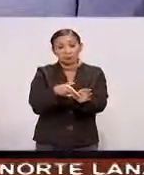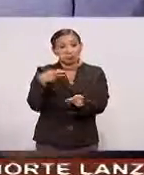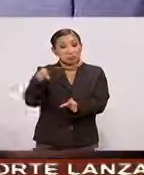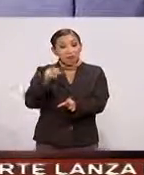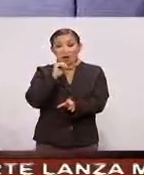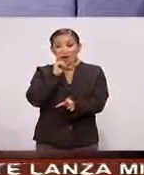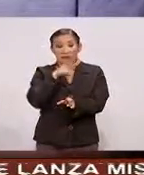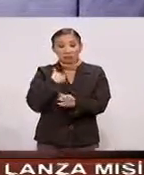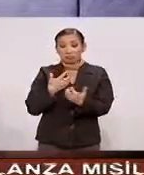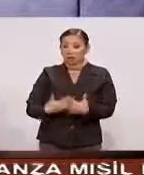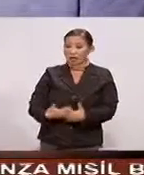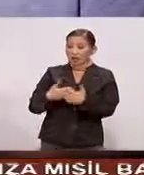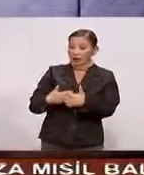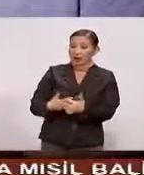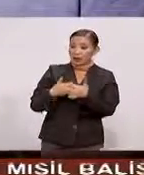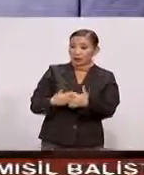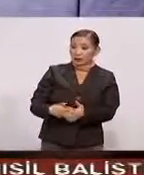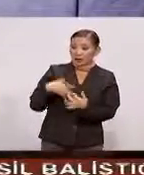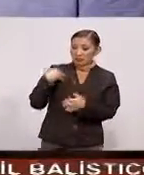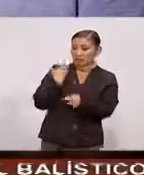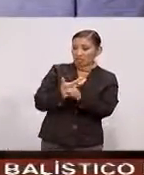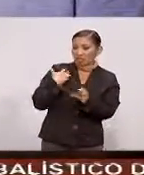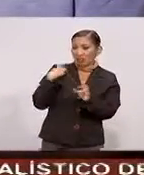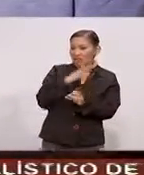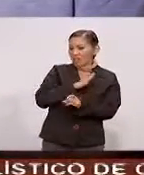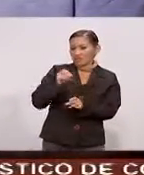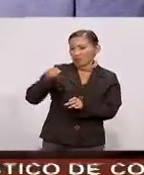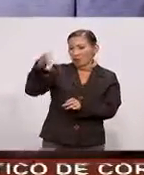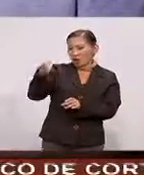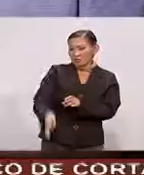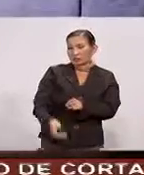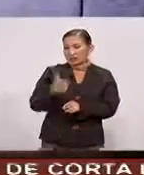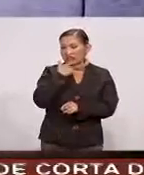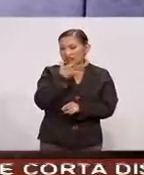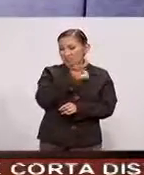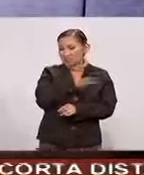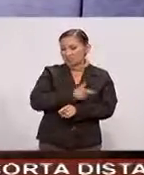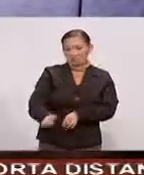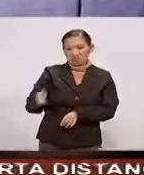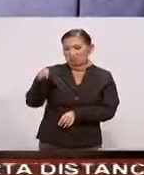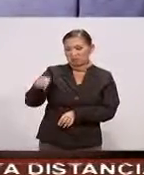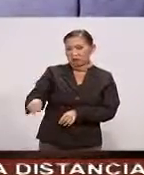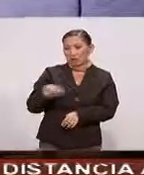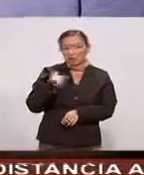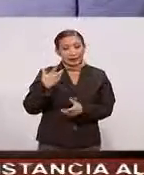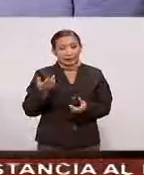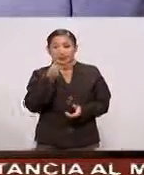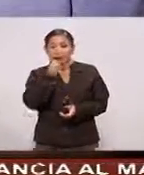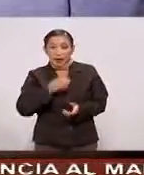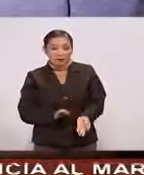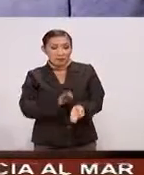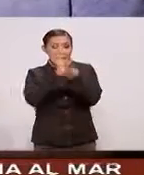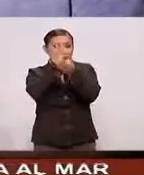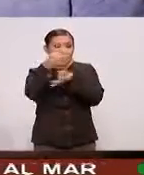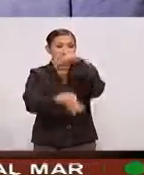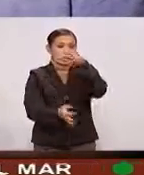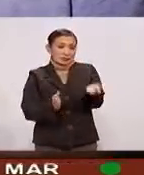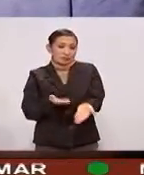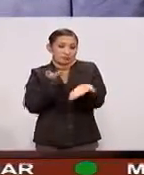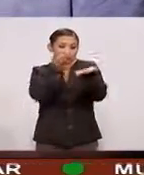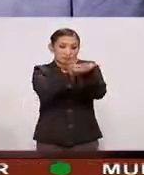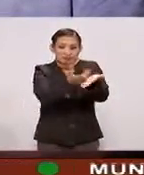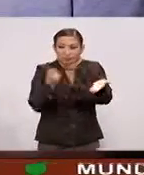no estuvieron Conforme Ni los norteamericanos Ni los ingleses Llevan el caso A la Suprema Corte De Justicia